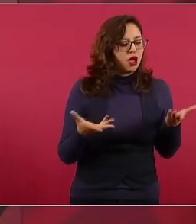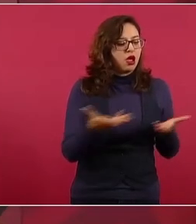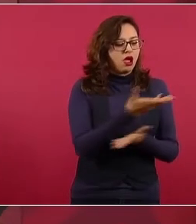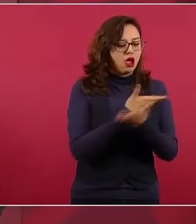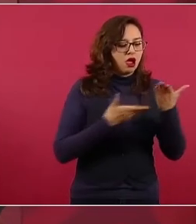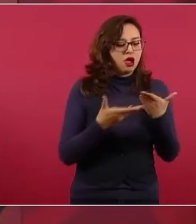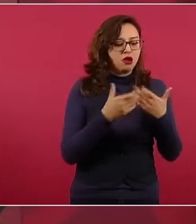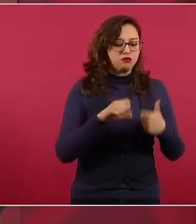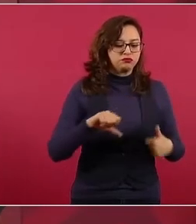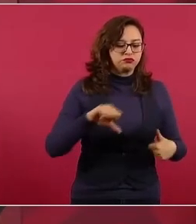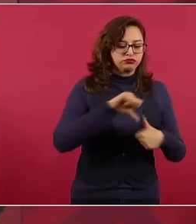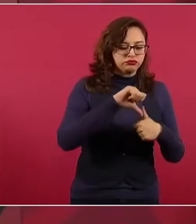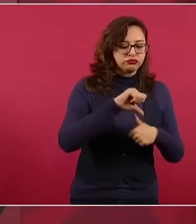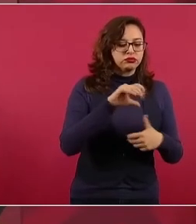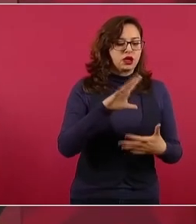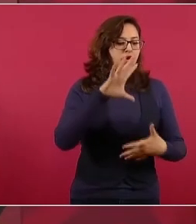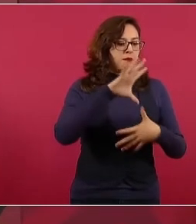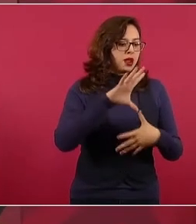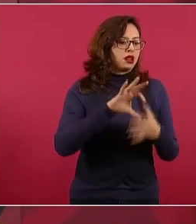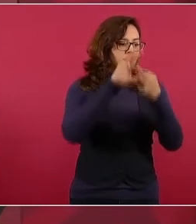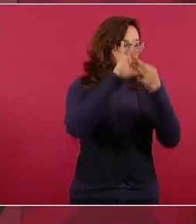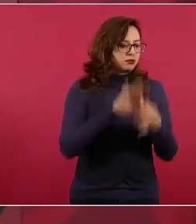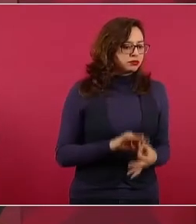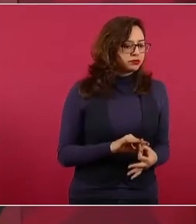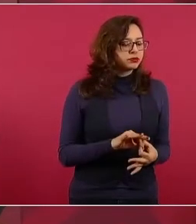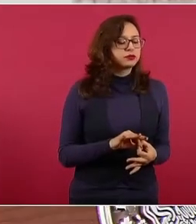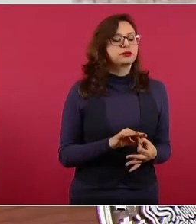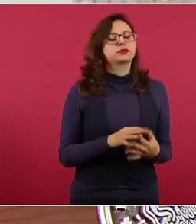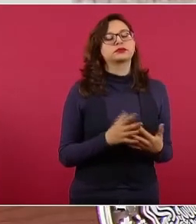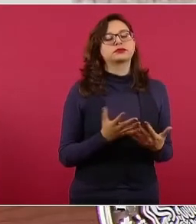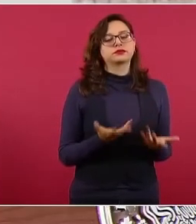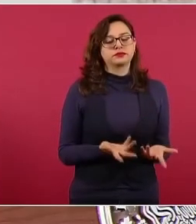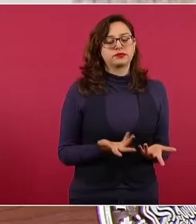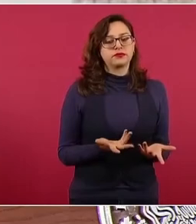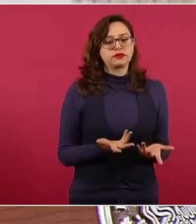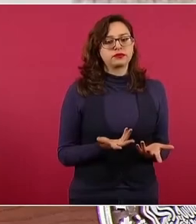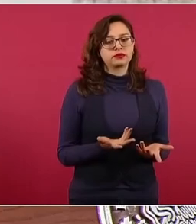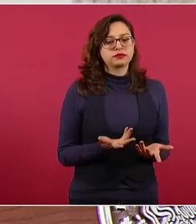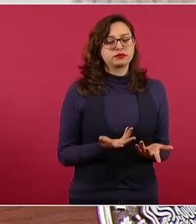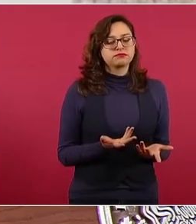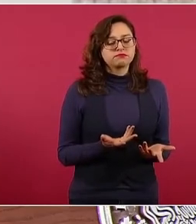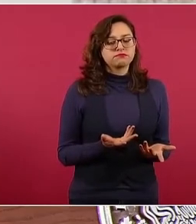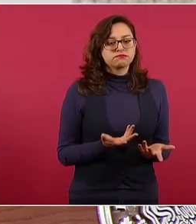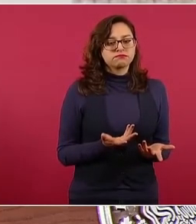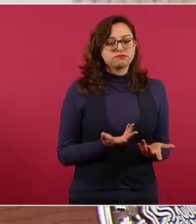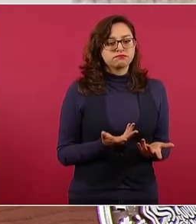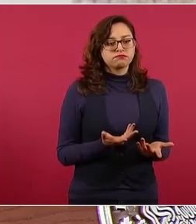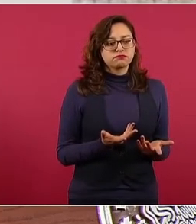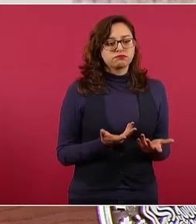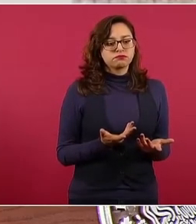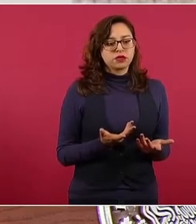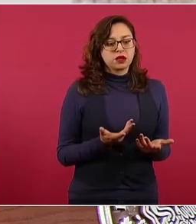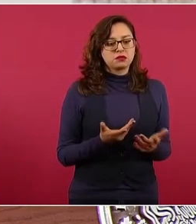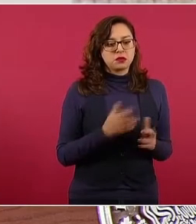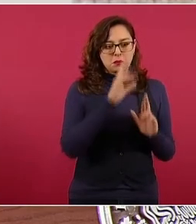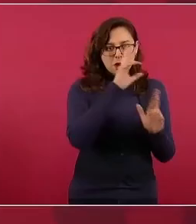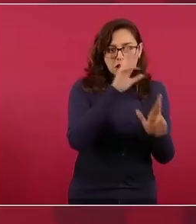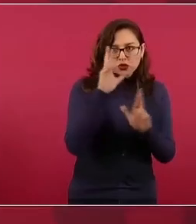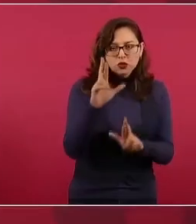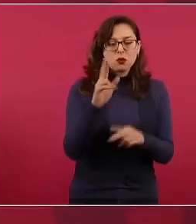centroamérica, integración de todo el continente americano con respecto a las soberanías.